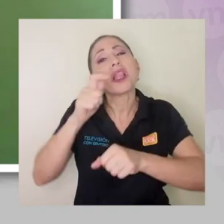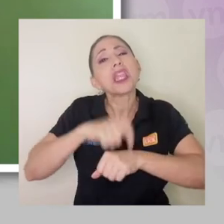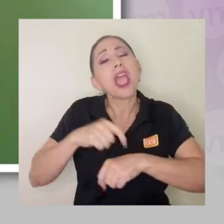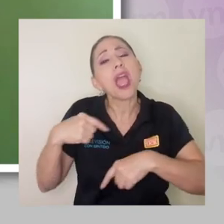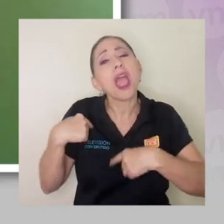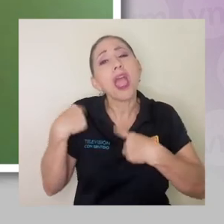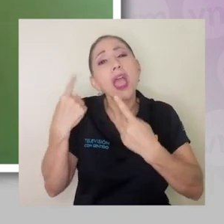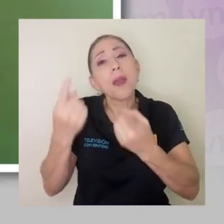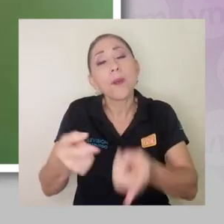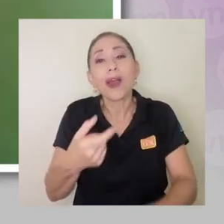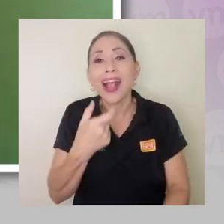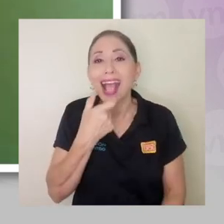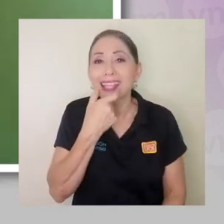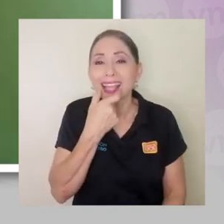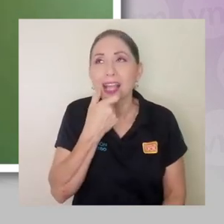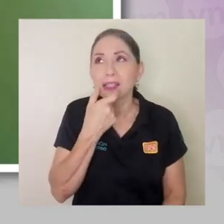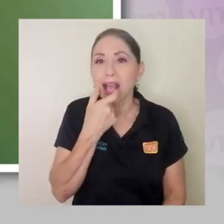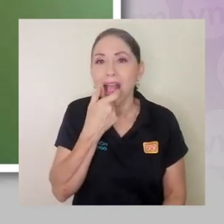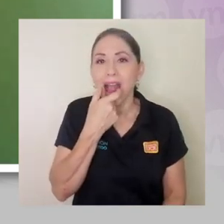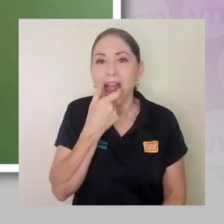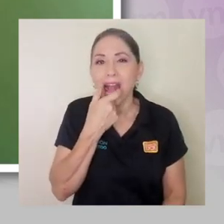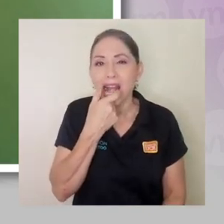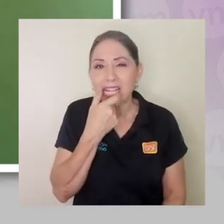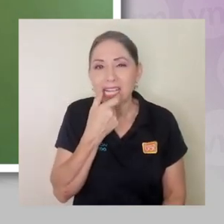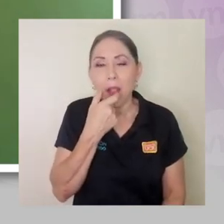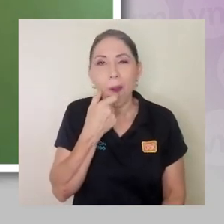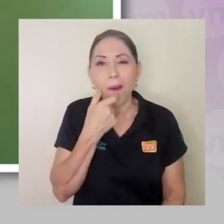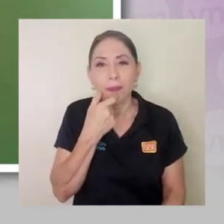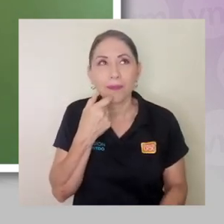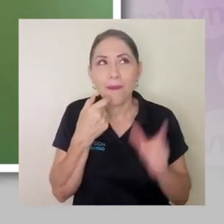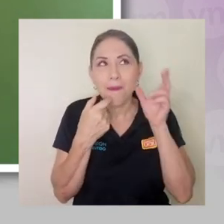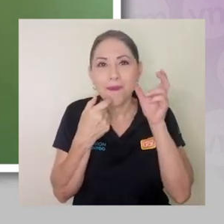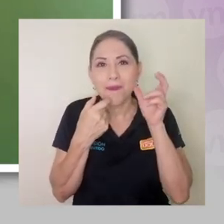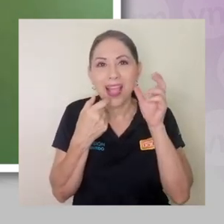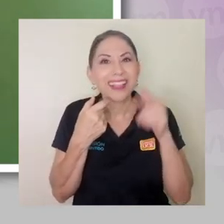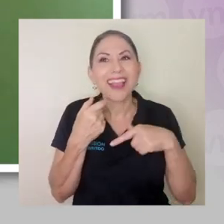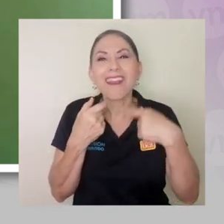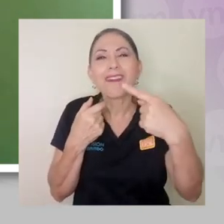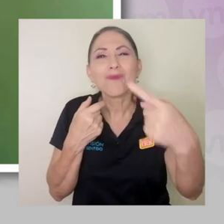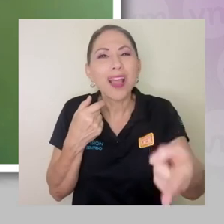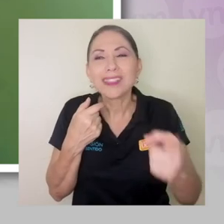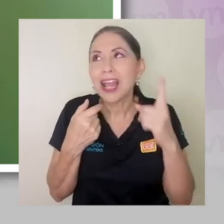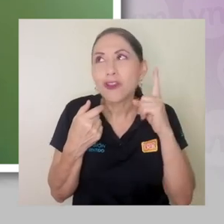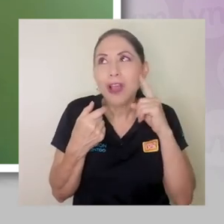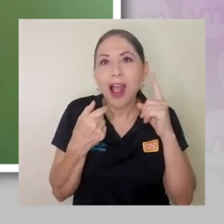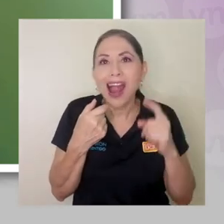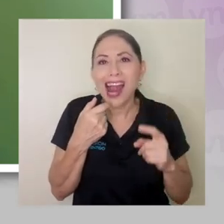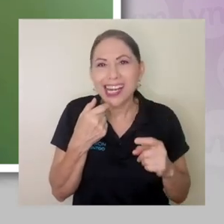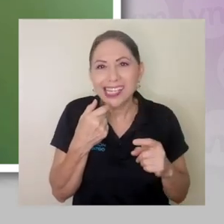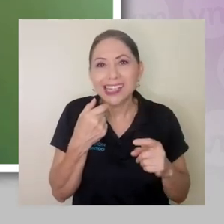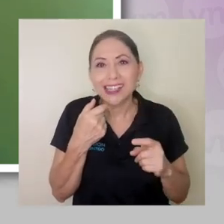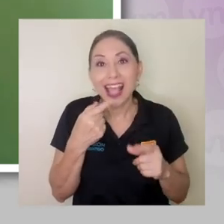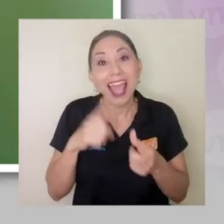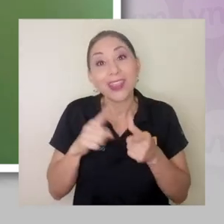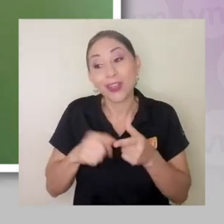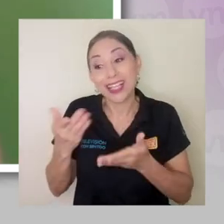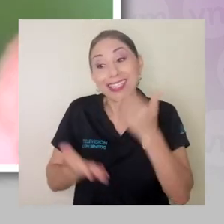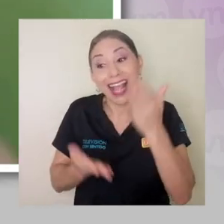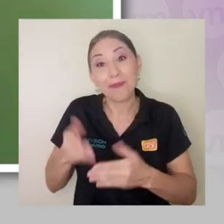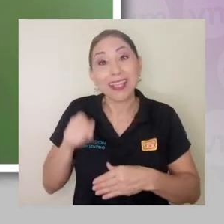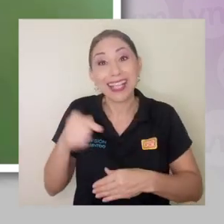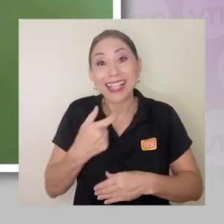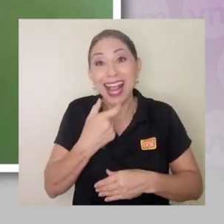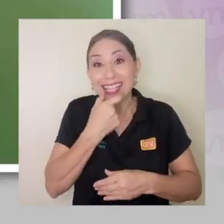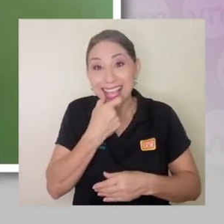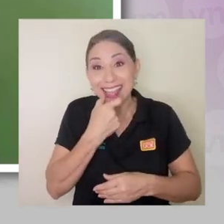tiempo las galletas dejan de ser crujientes. Entonces, una galleta probablemente su fecha de vencimiento esté más ligada a